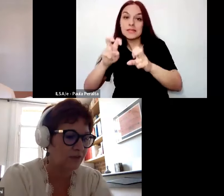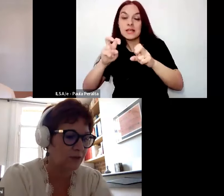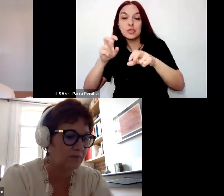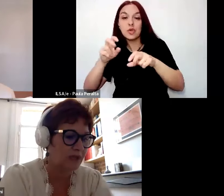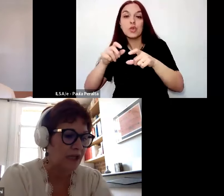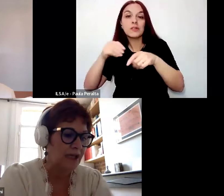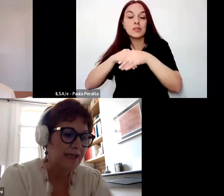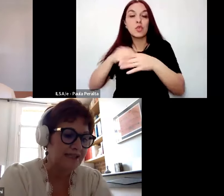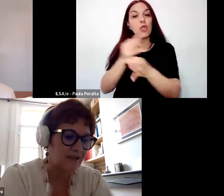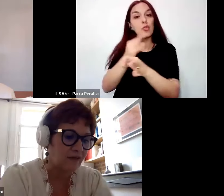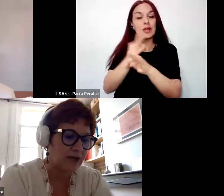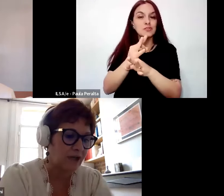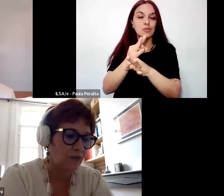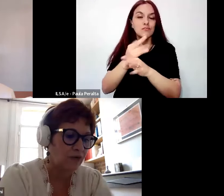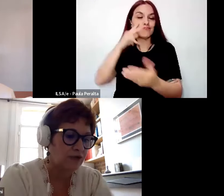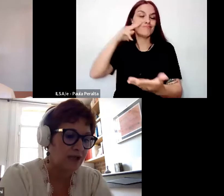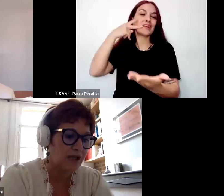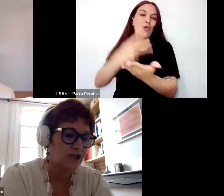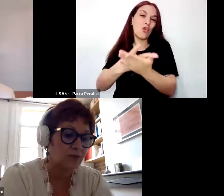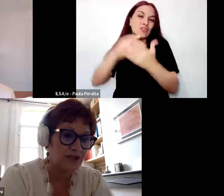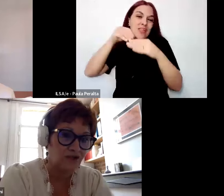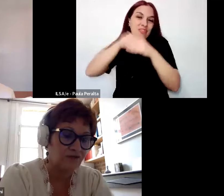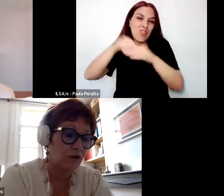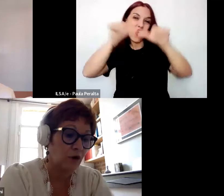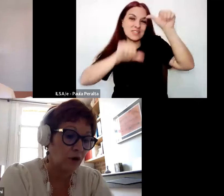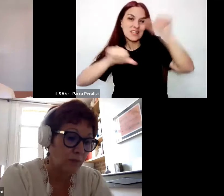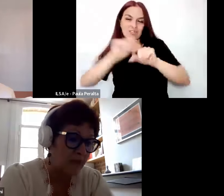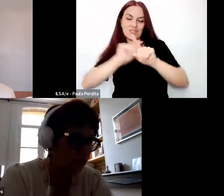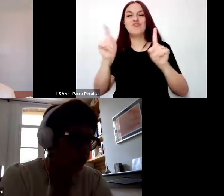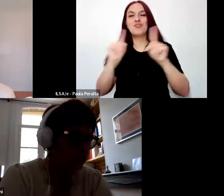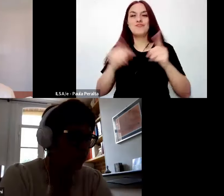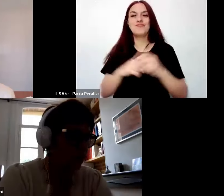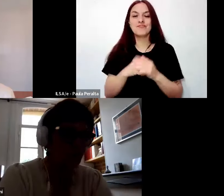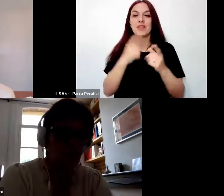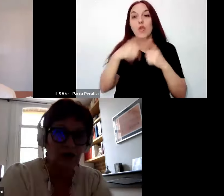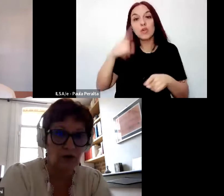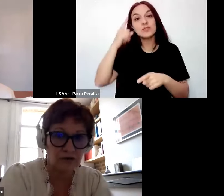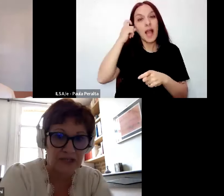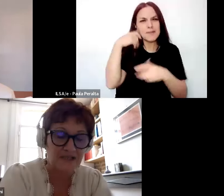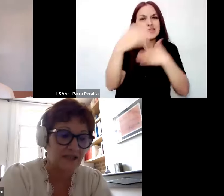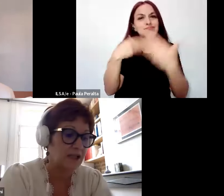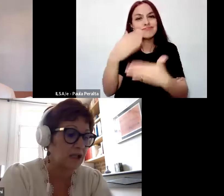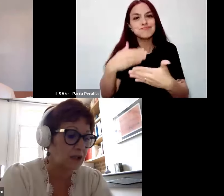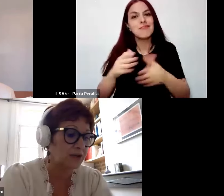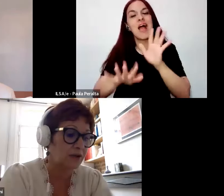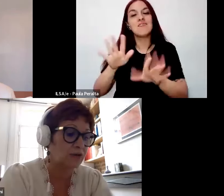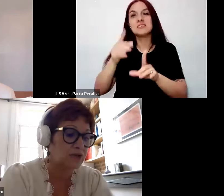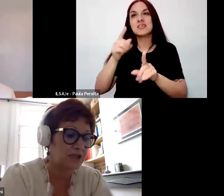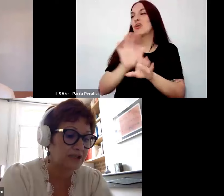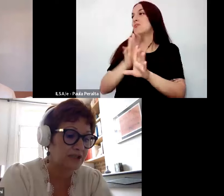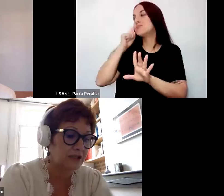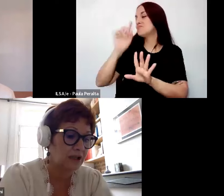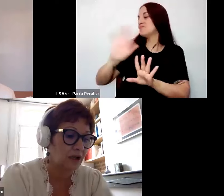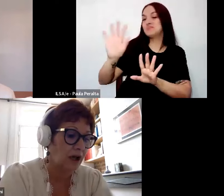no siempre se reconoce científicamente. Y los saberes que produce muchas veces son desconocidos